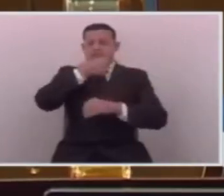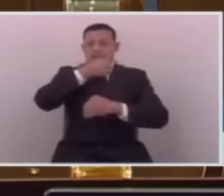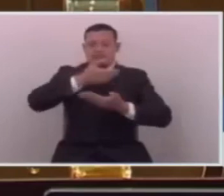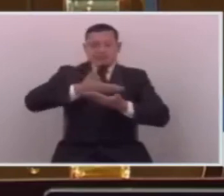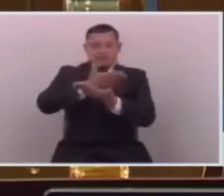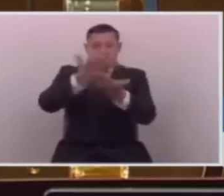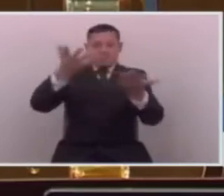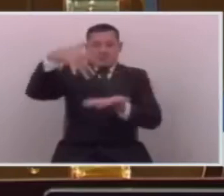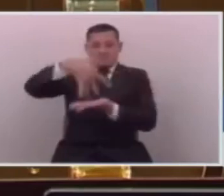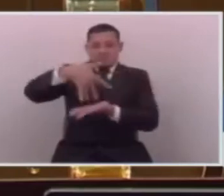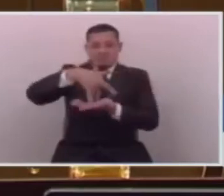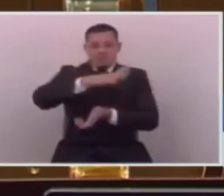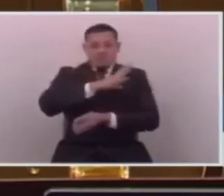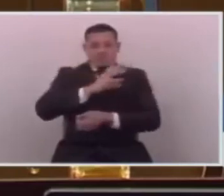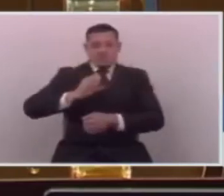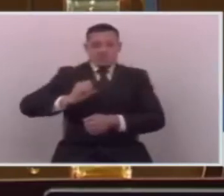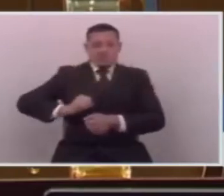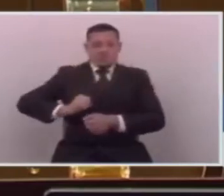del pueblo salvadoreño,